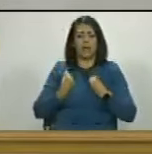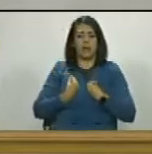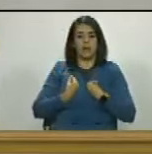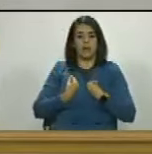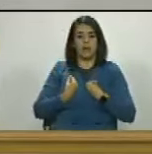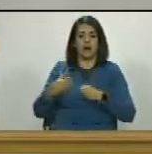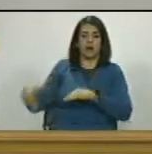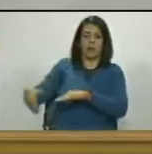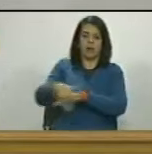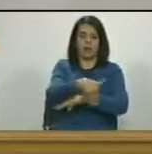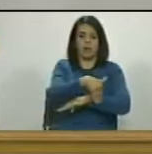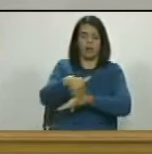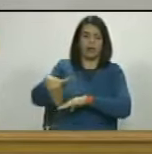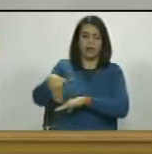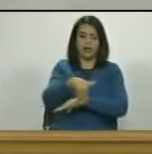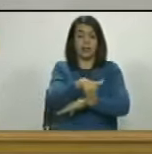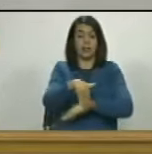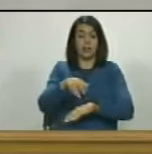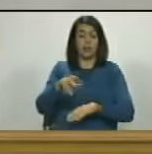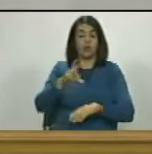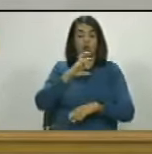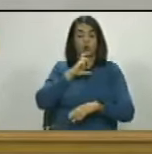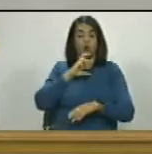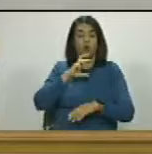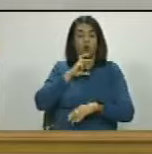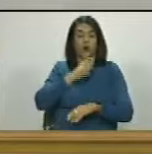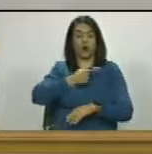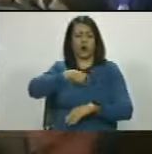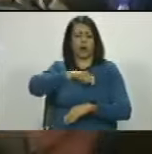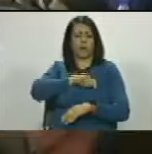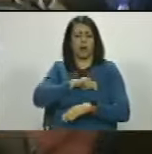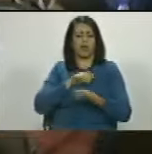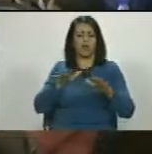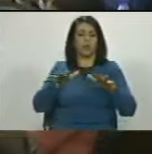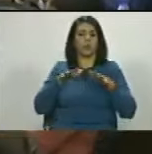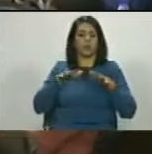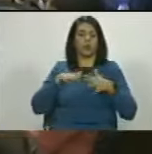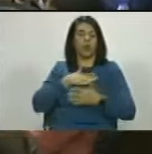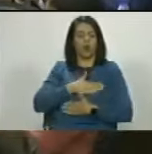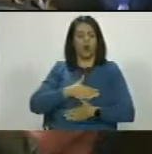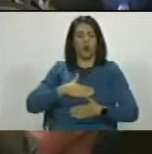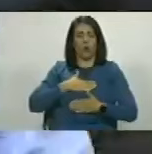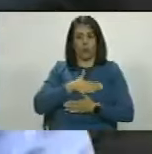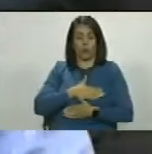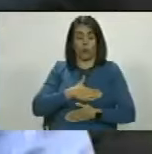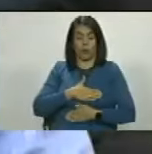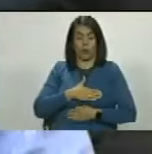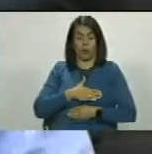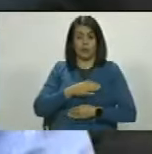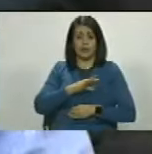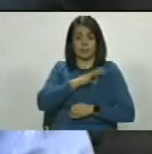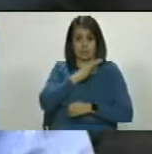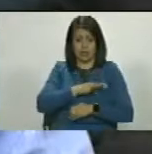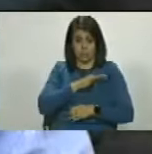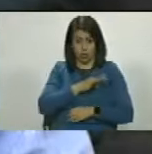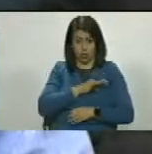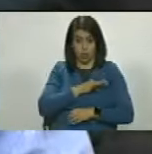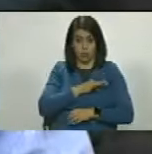cuadra de oro en el barrio de Salamanca en Madrid en España para que esta señora